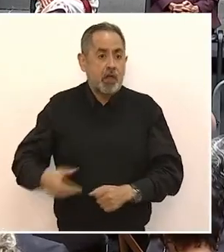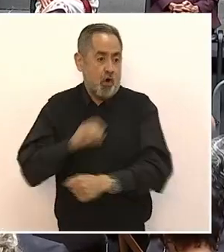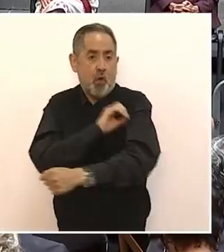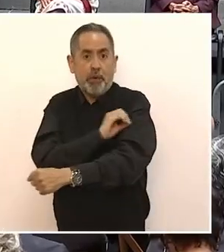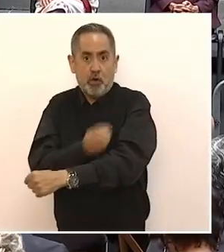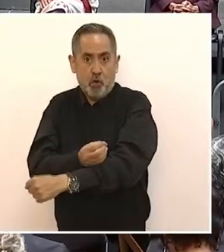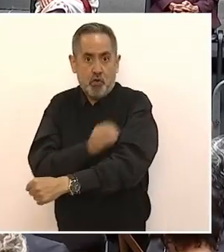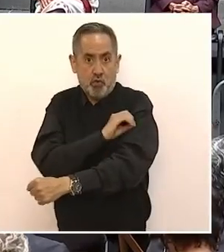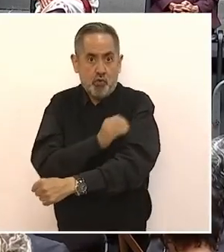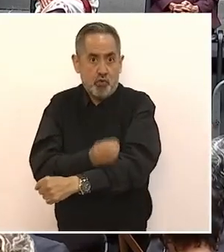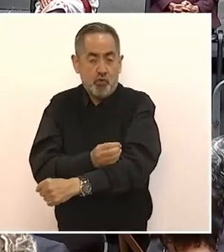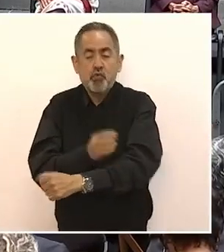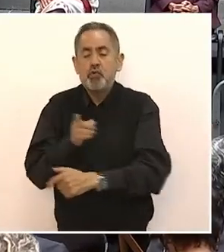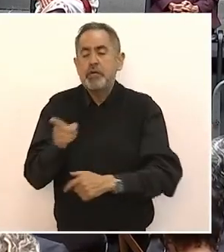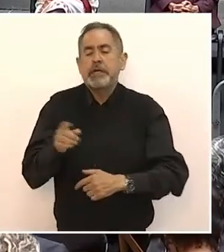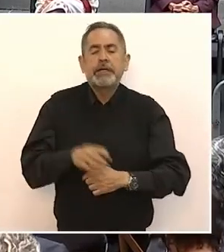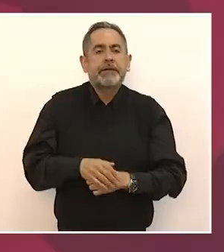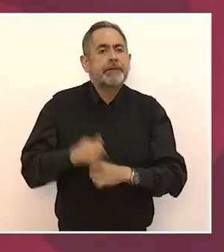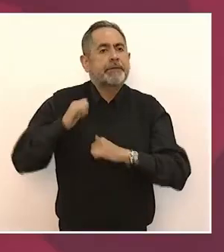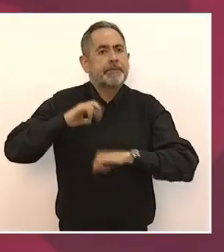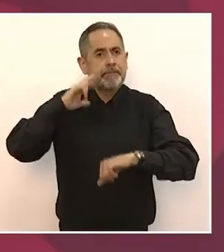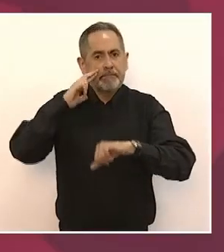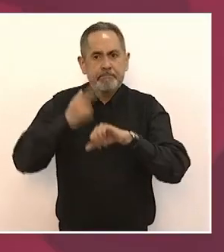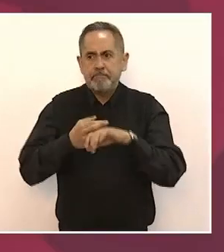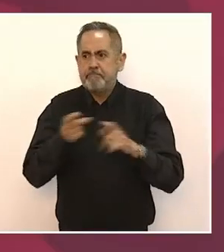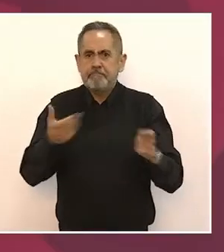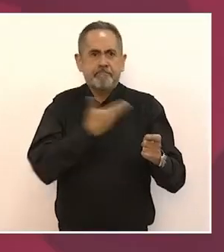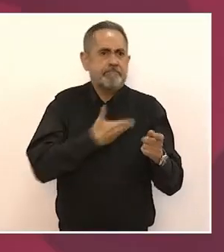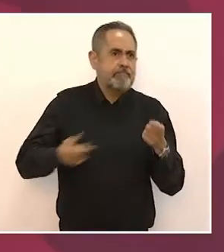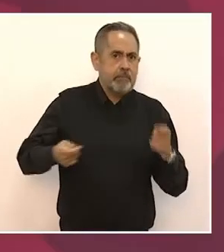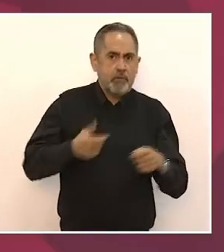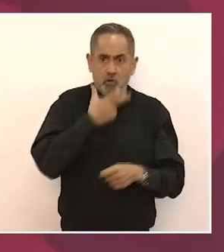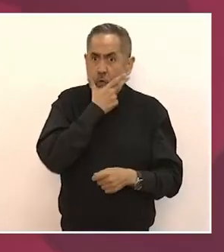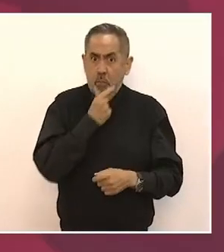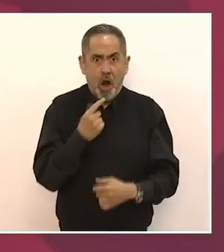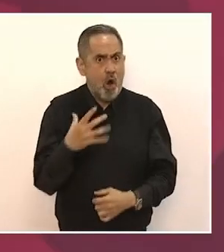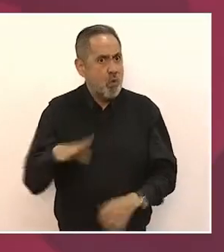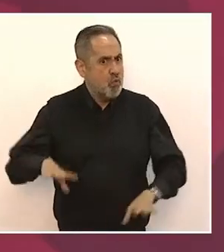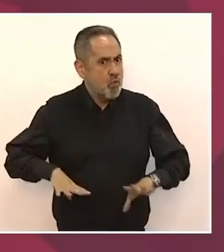a cargo del país, un hombre fuerte,